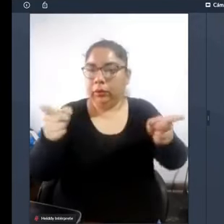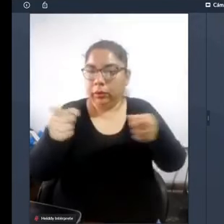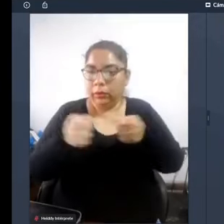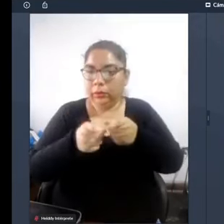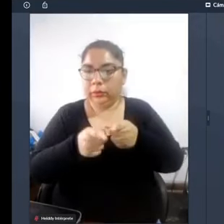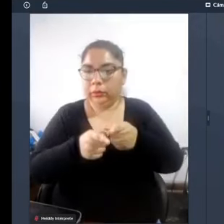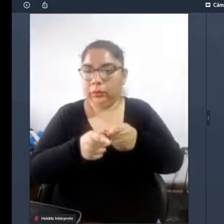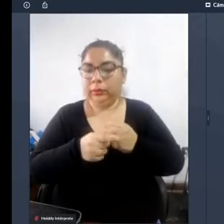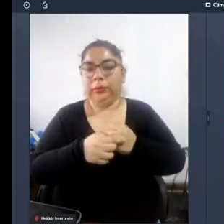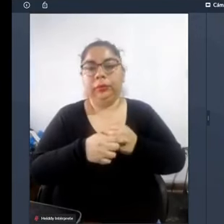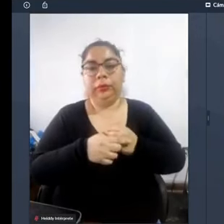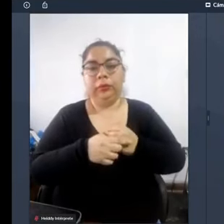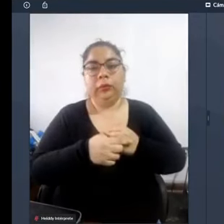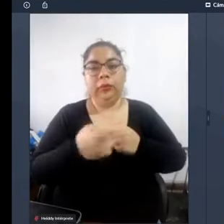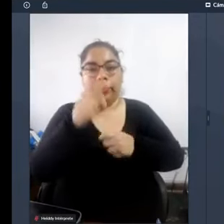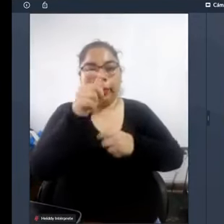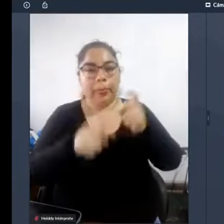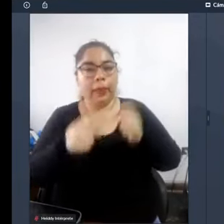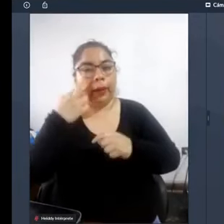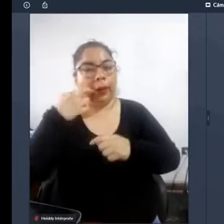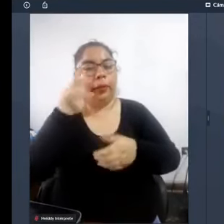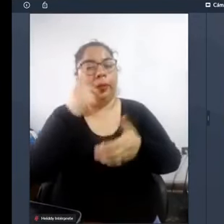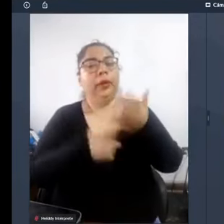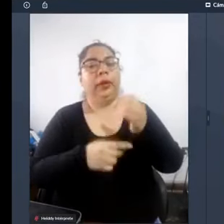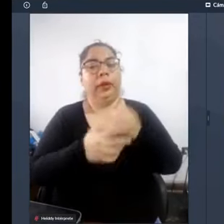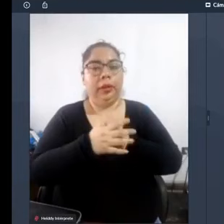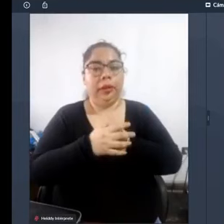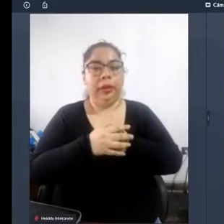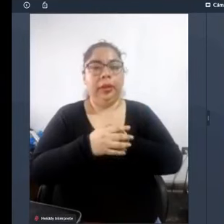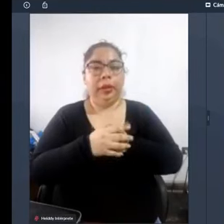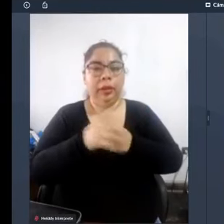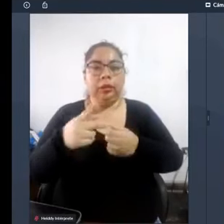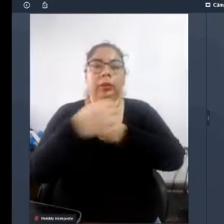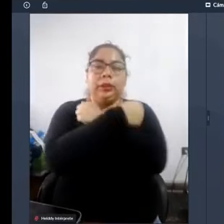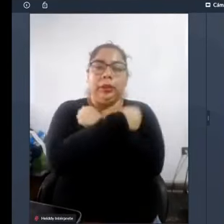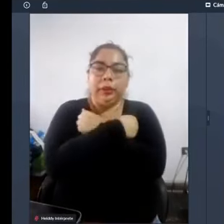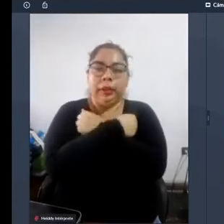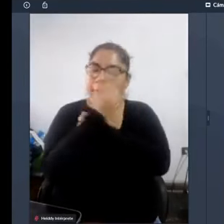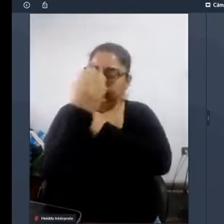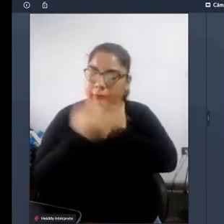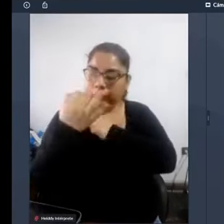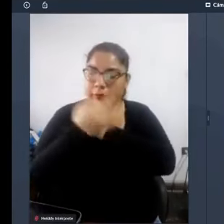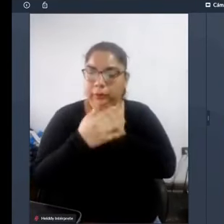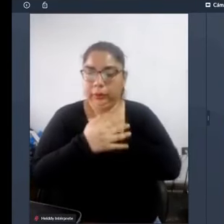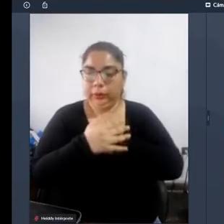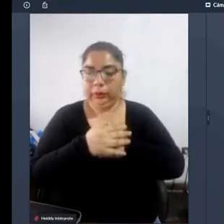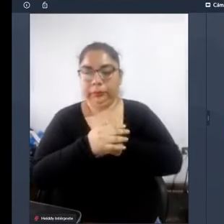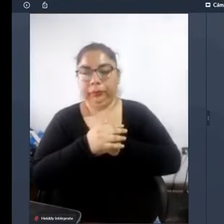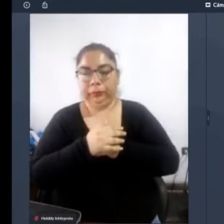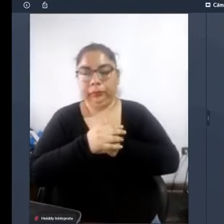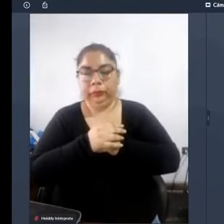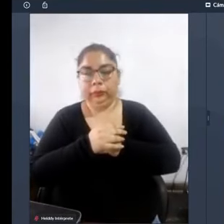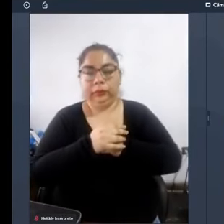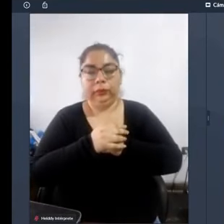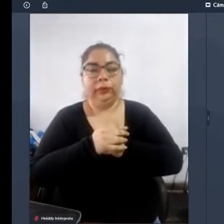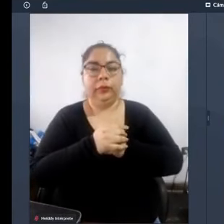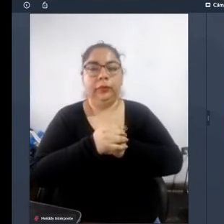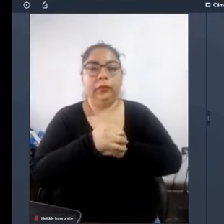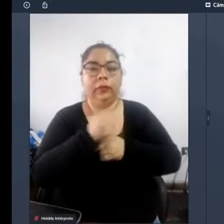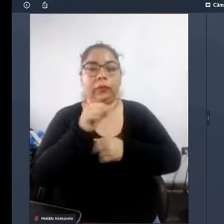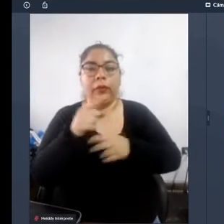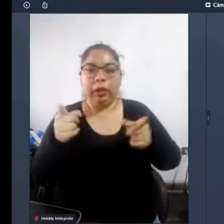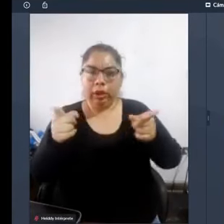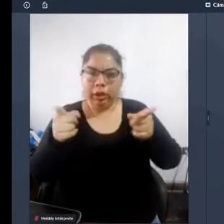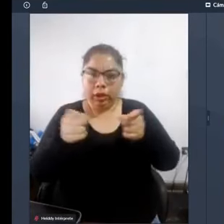tributaria de estas empresas para que justamente se abracen la formalidad no están logrando reducir